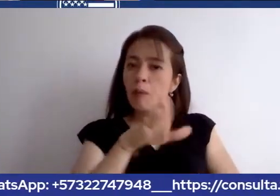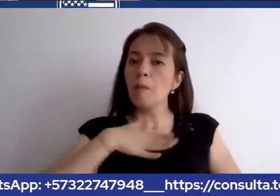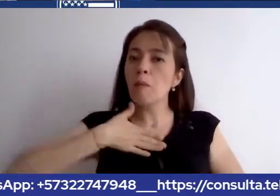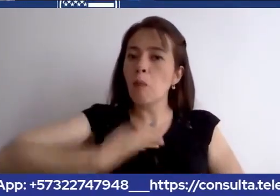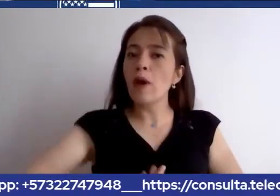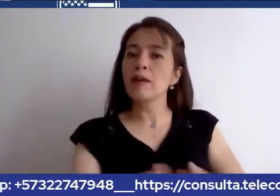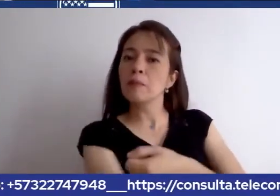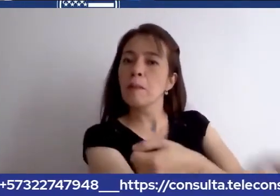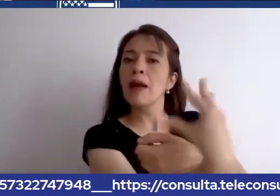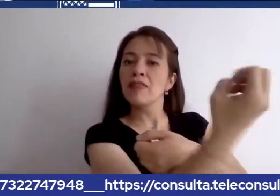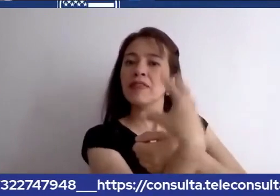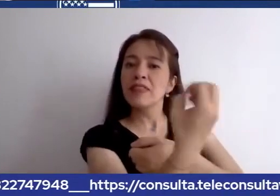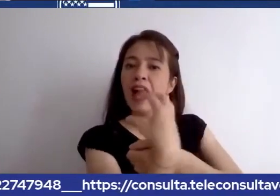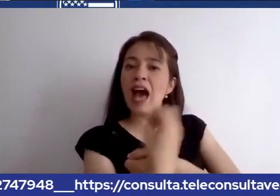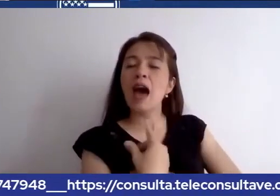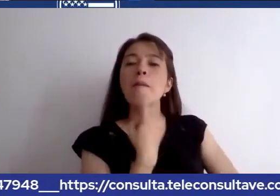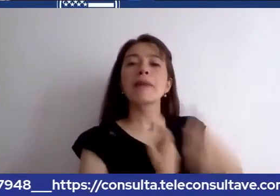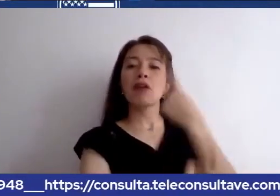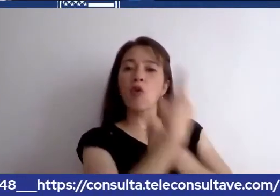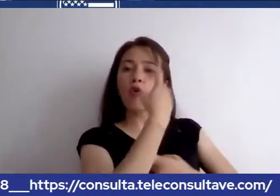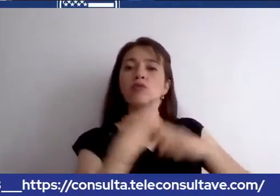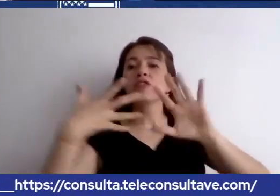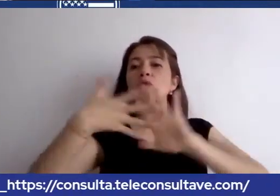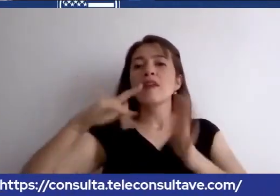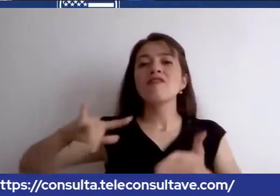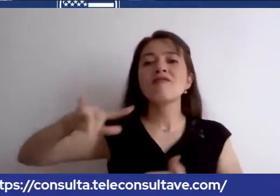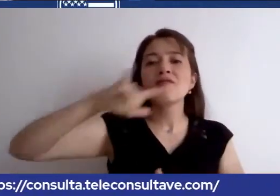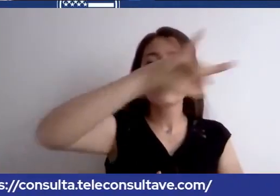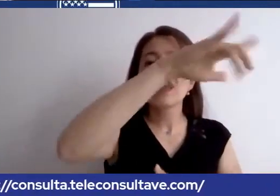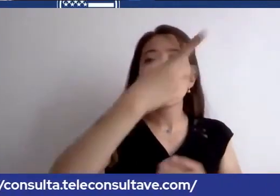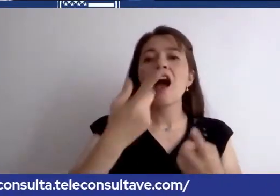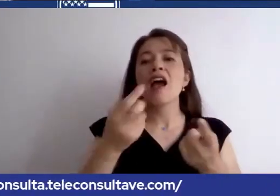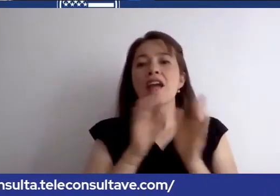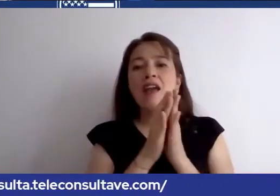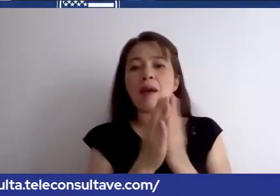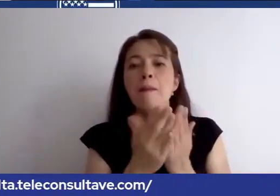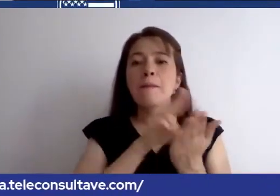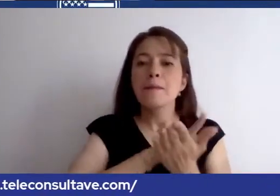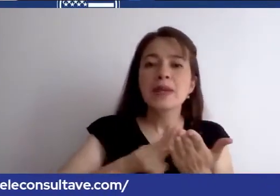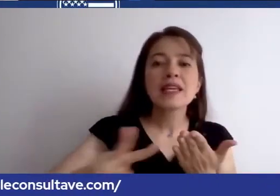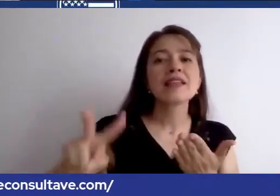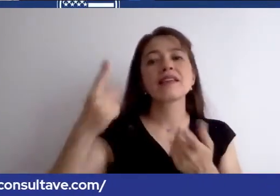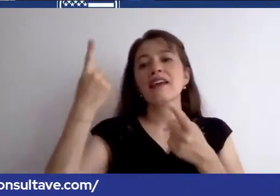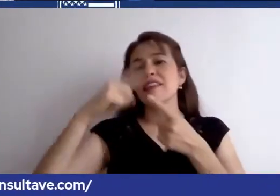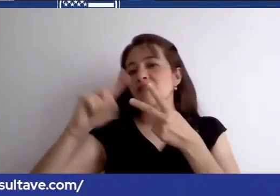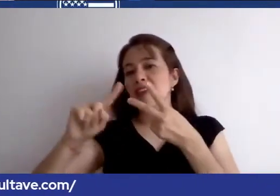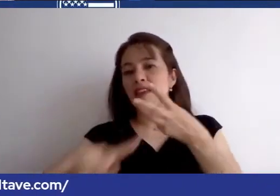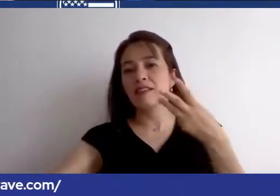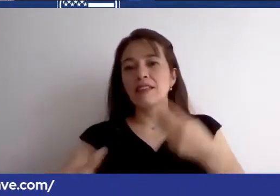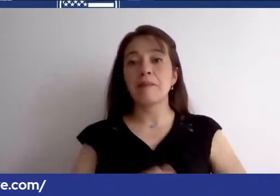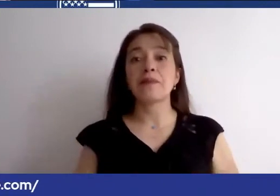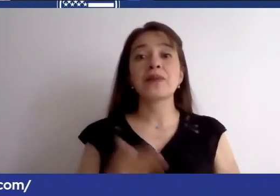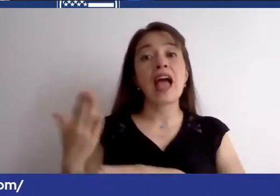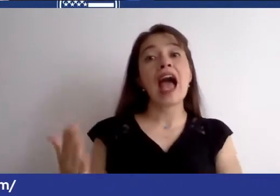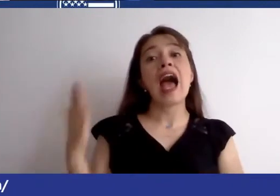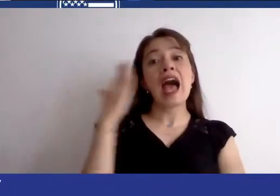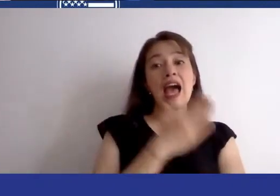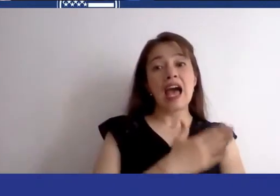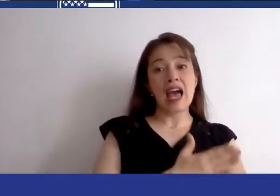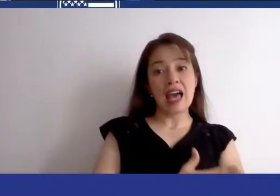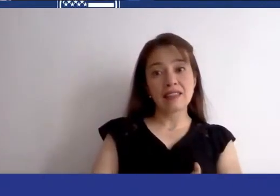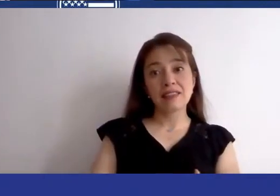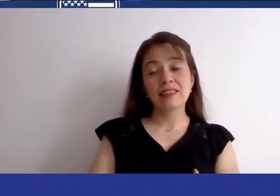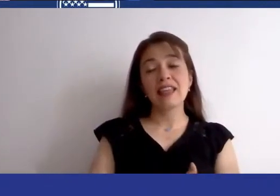viajes hasta a los eeuu y otros asuntos consulares antes de presentar nuestro